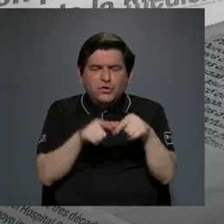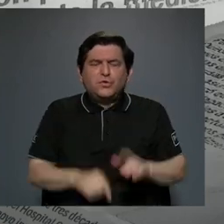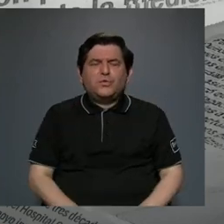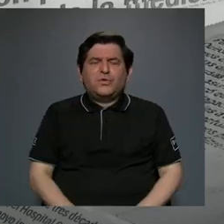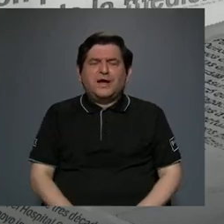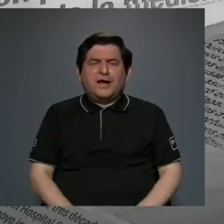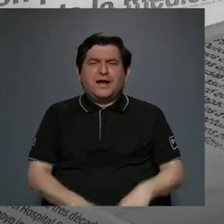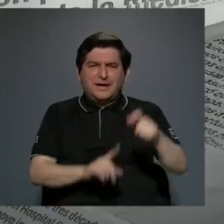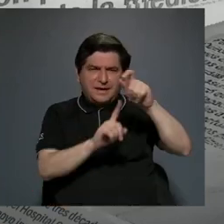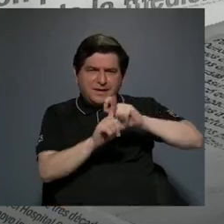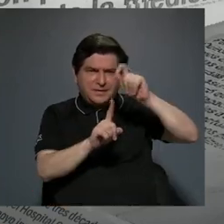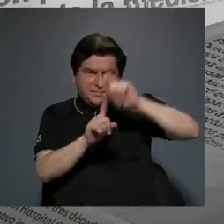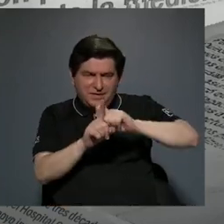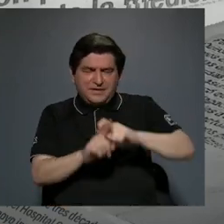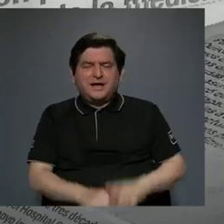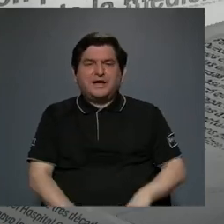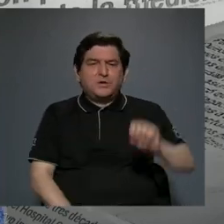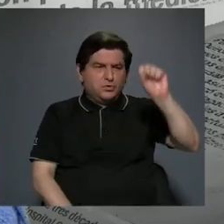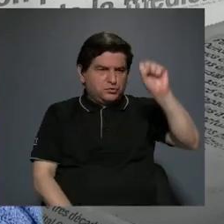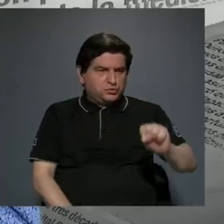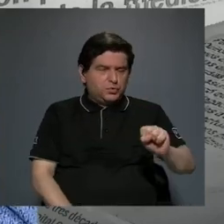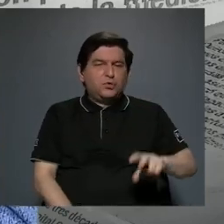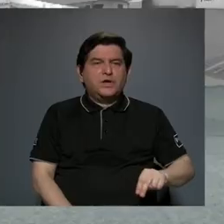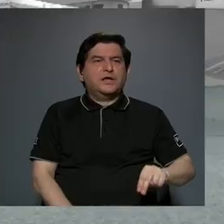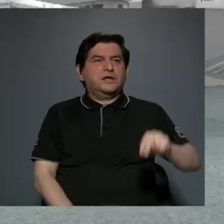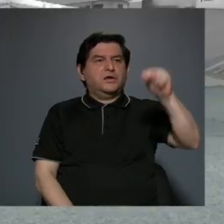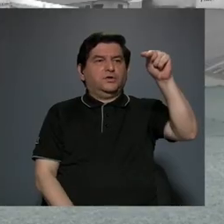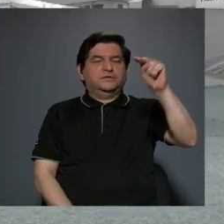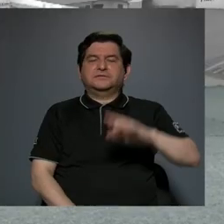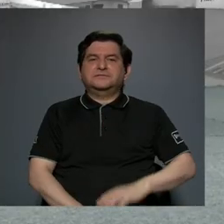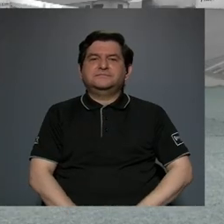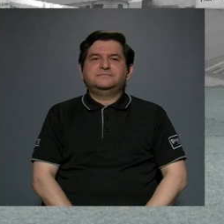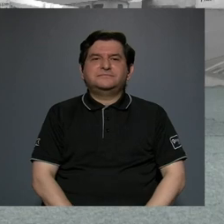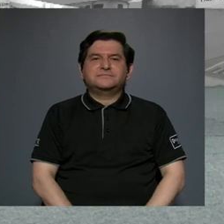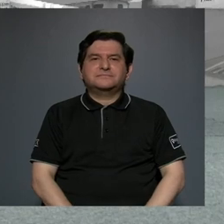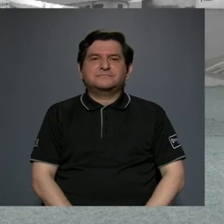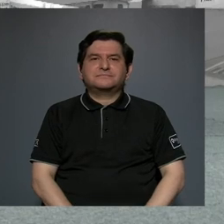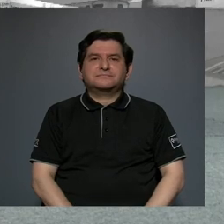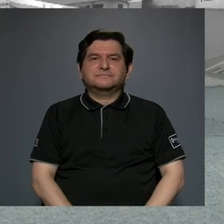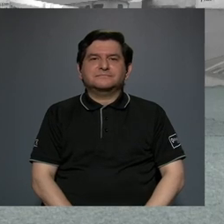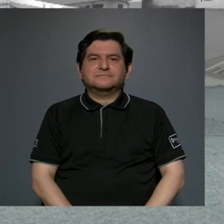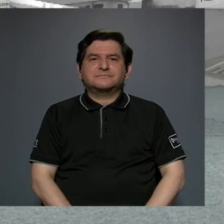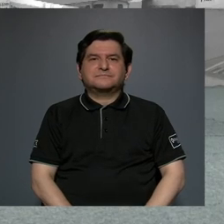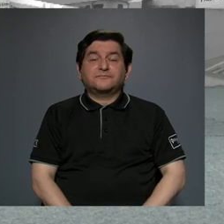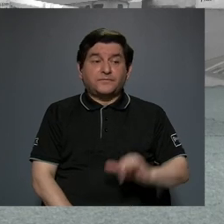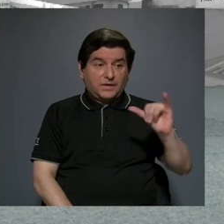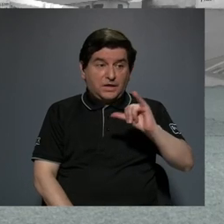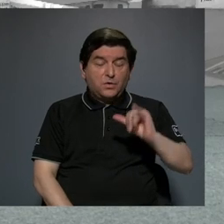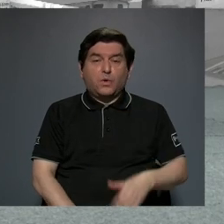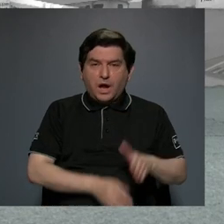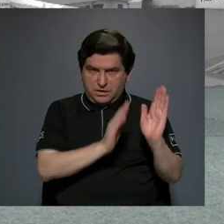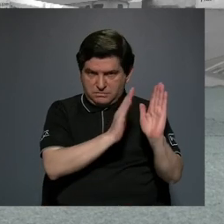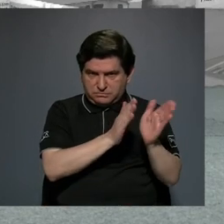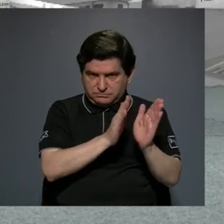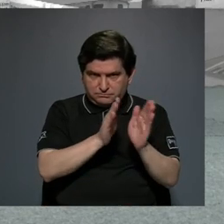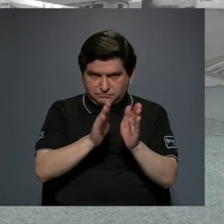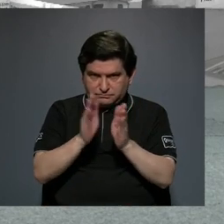se van tanto hacia el sur como hacia el norte. En fin, también están organizando